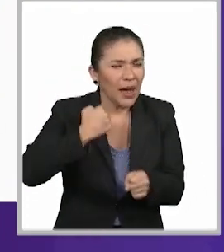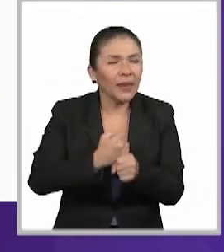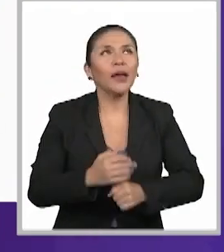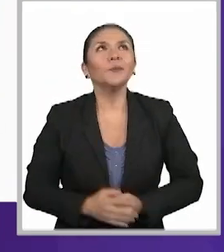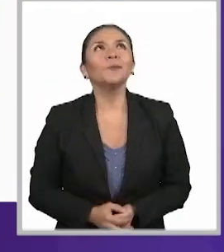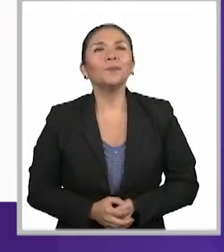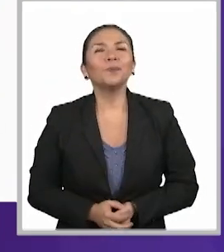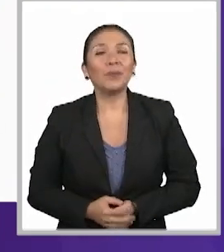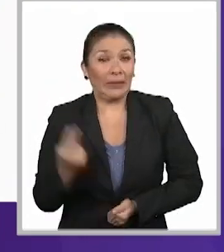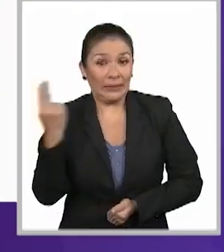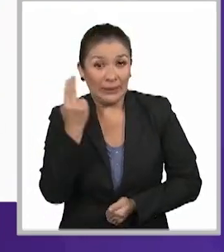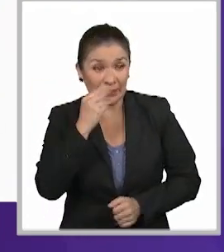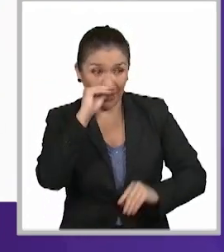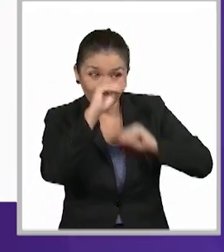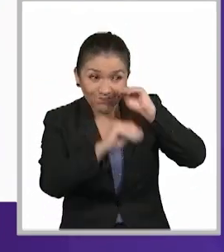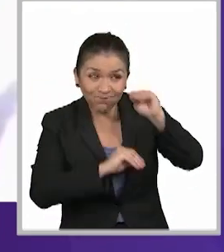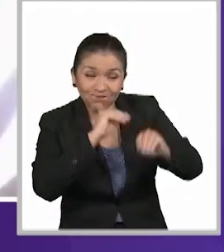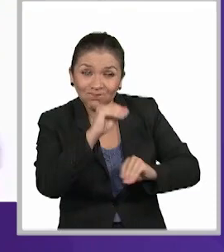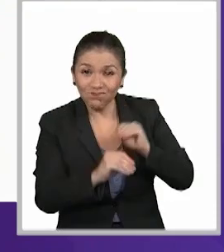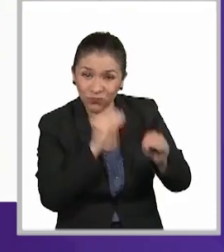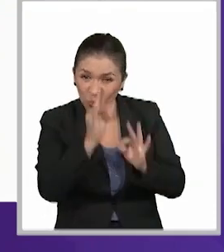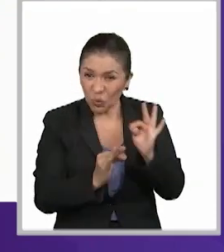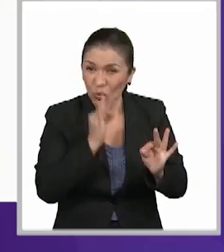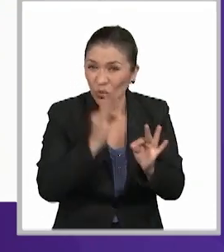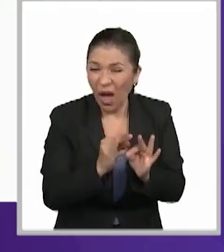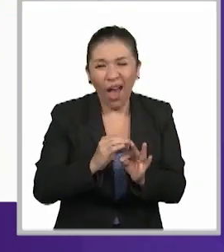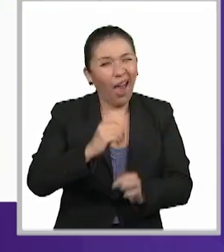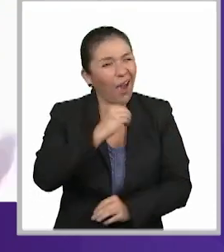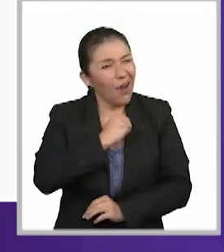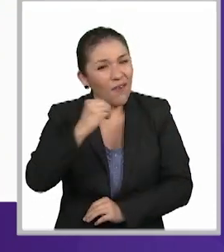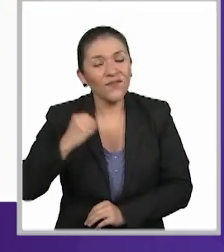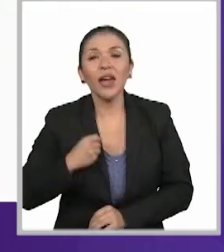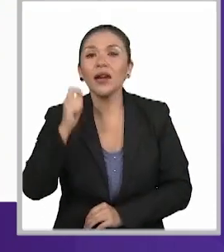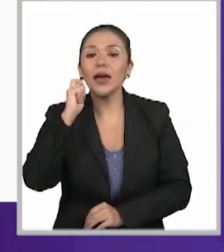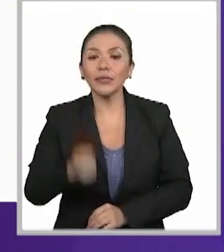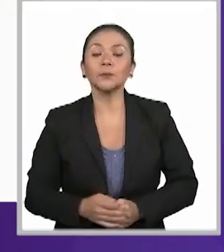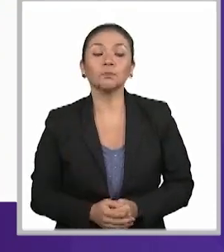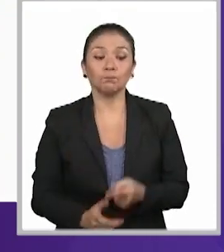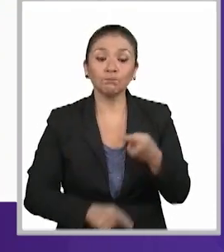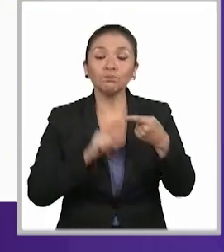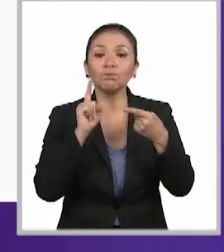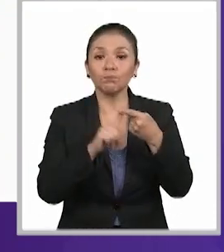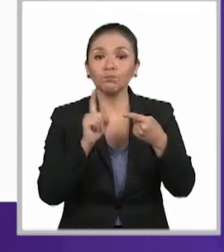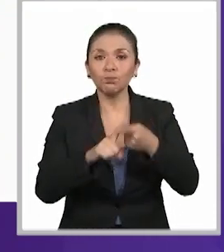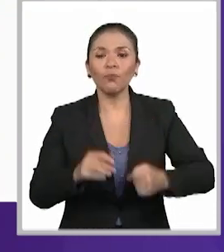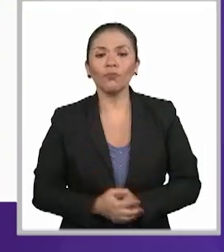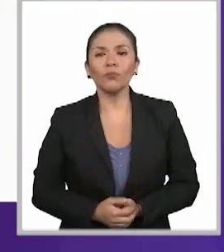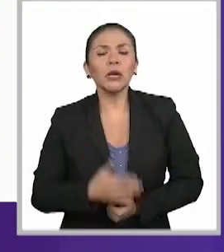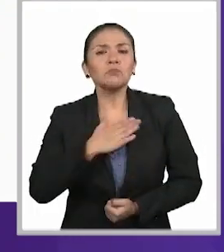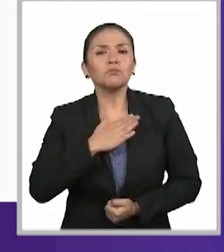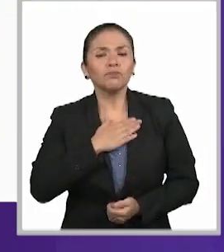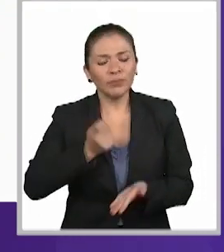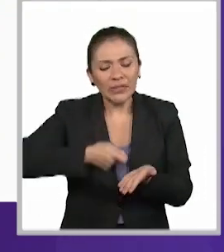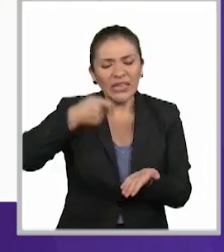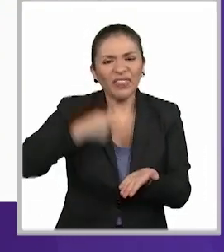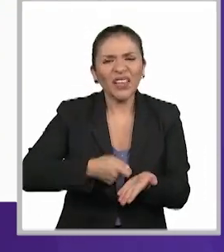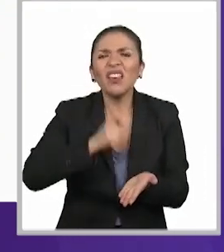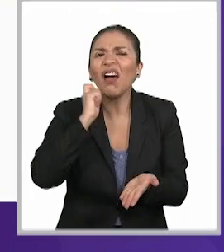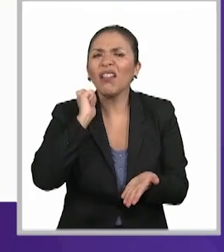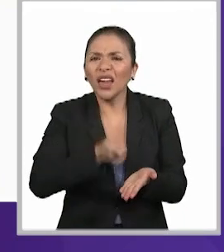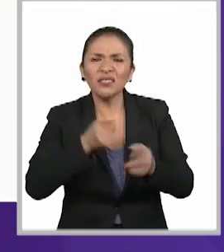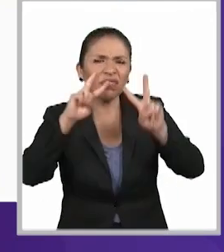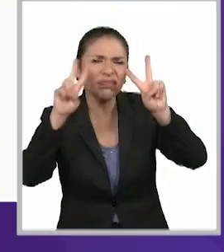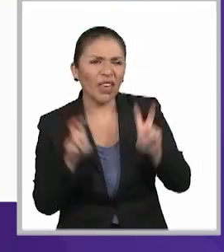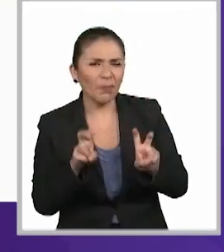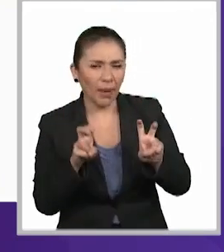lo que tiene que contener de manera forzosa, digamos, es, pues, primero, qué es lo que estamos resolviendo, ¿no? Muchas